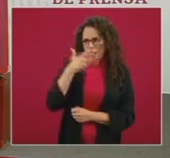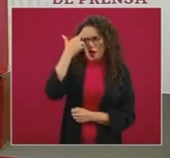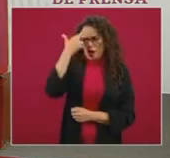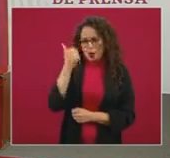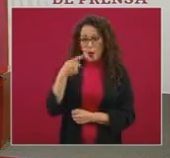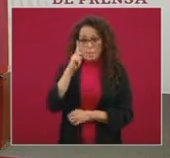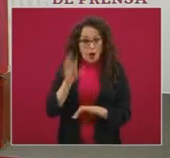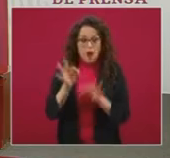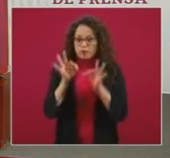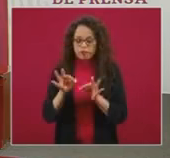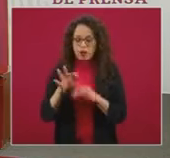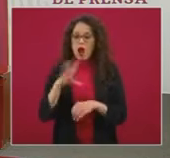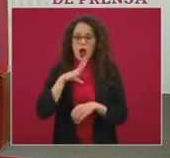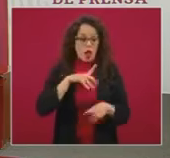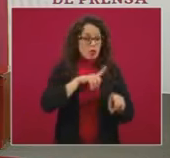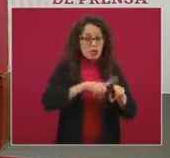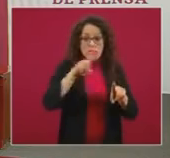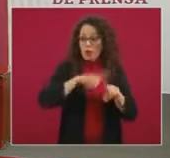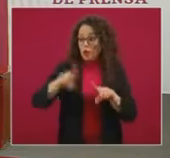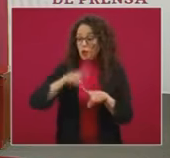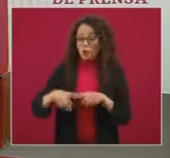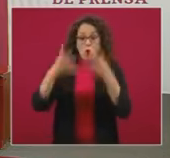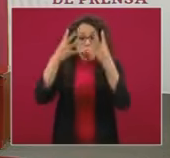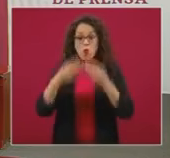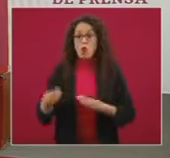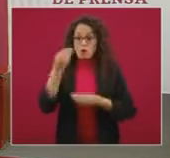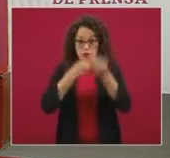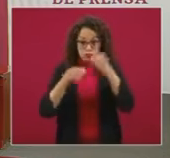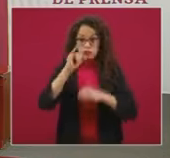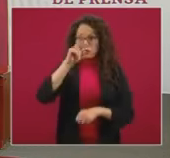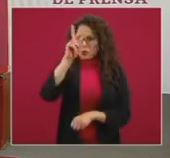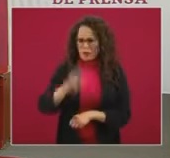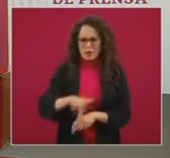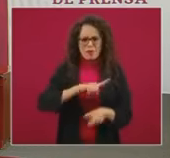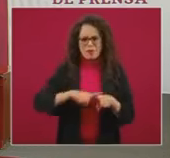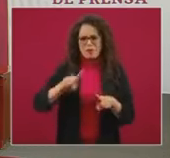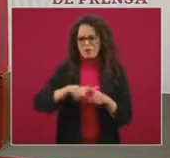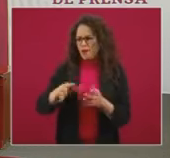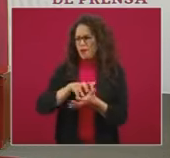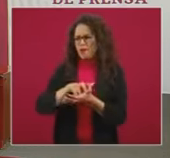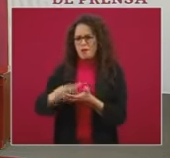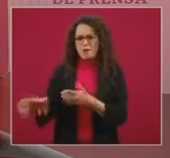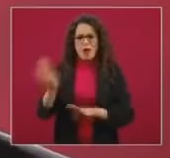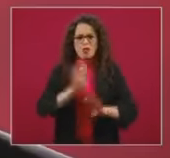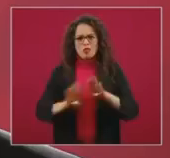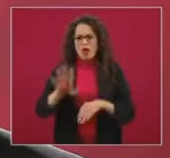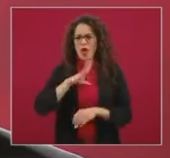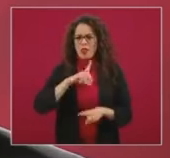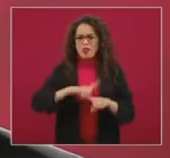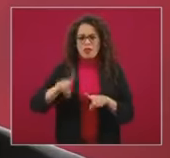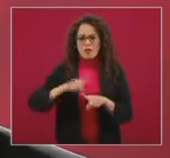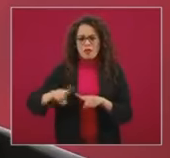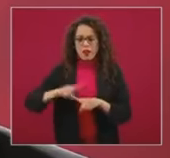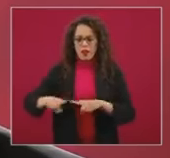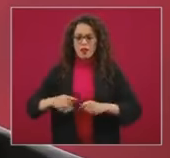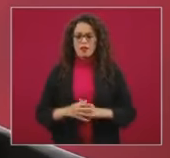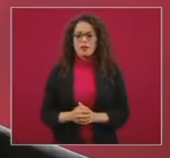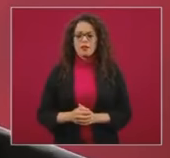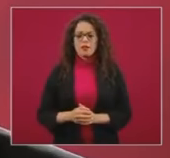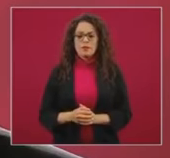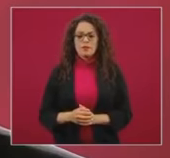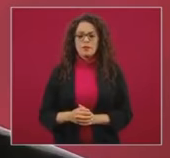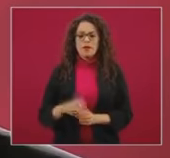hay una gran diversidad potencial, porque tenemos una enorme diversidad biológica, tenemos una enorme diversidad